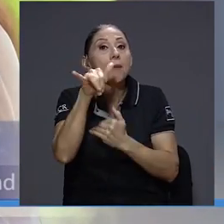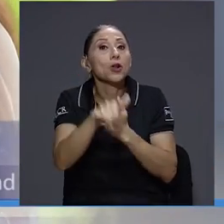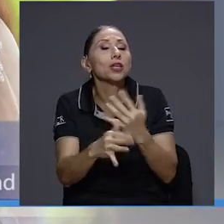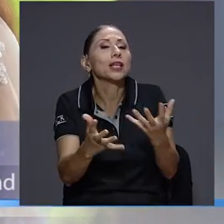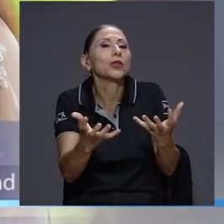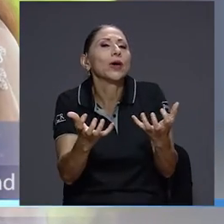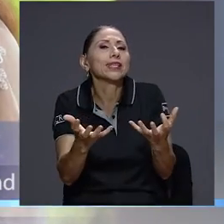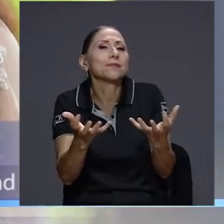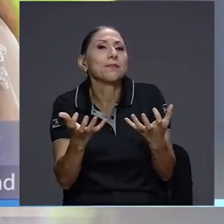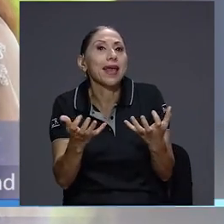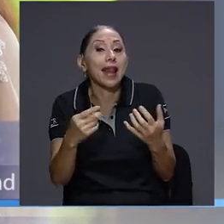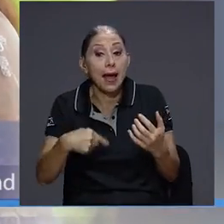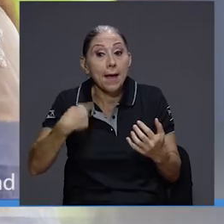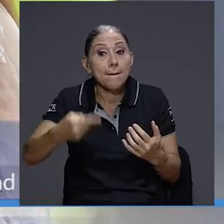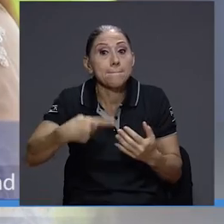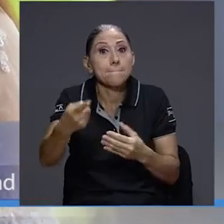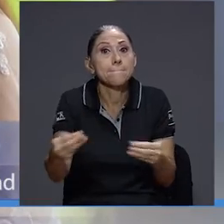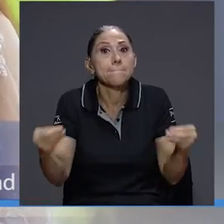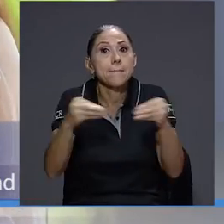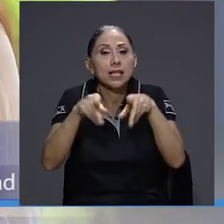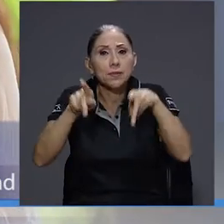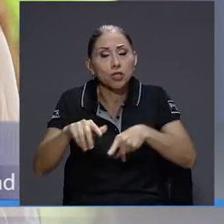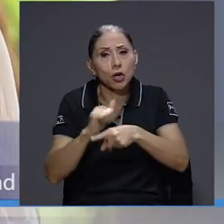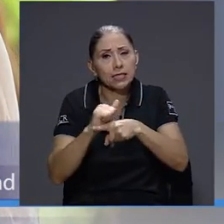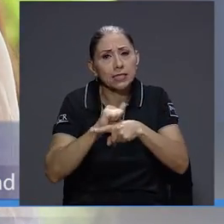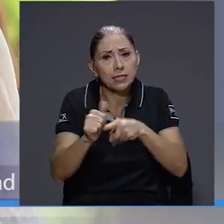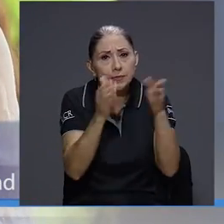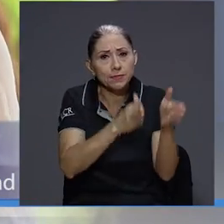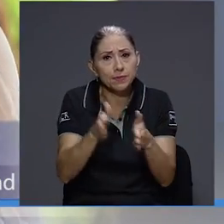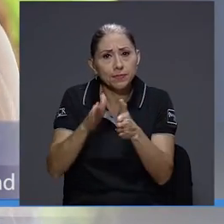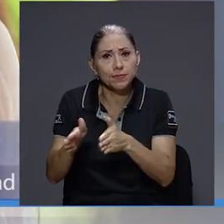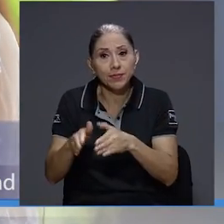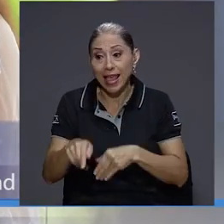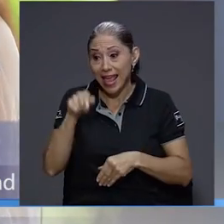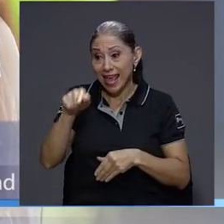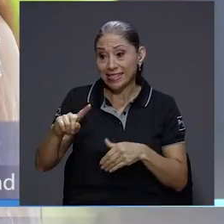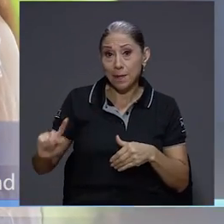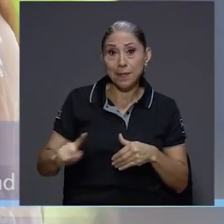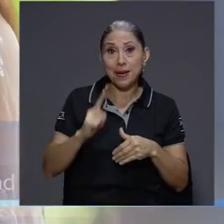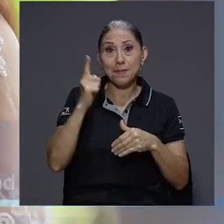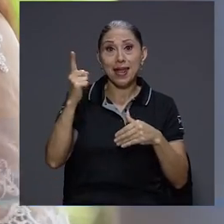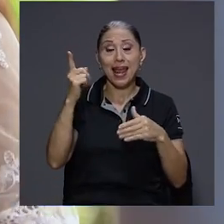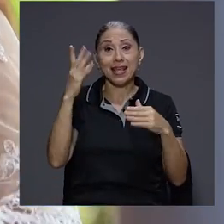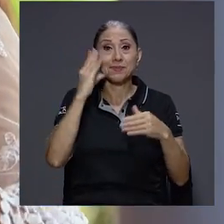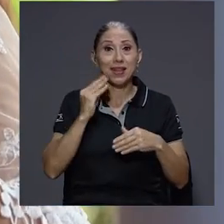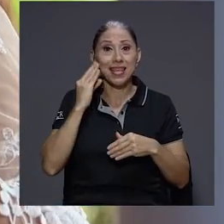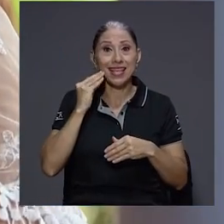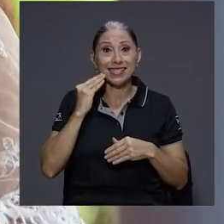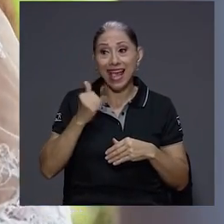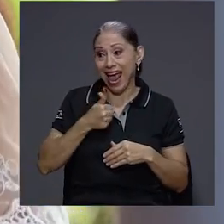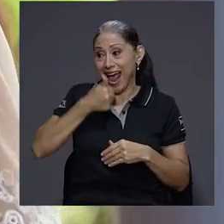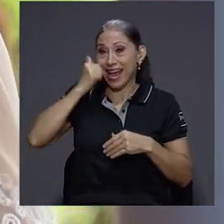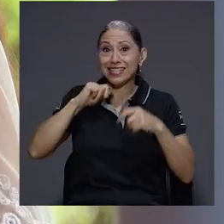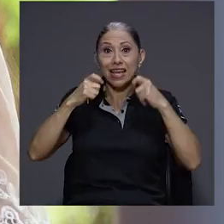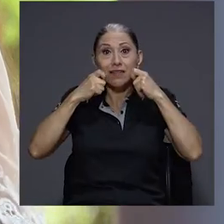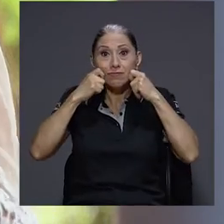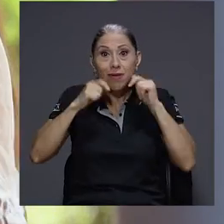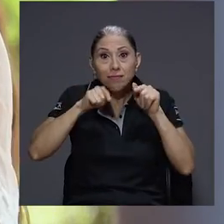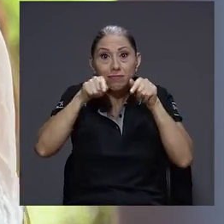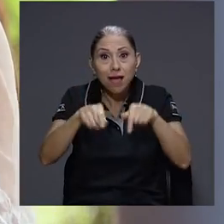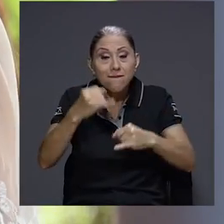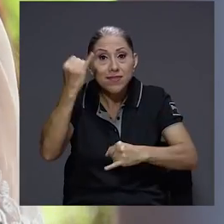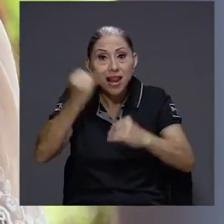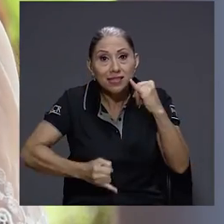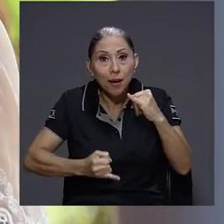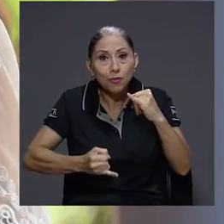formar más mentores. Esta primera experiencia que finalizamos ayer en la presencialidad, lo que va a traer